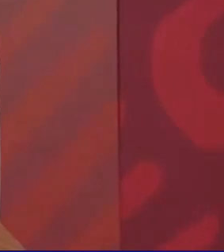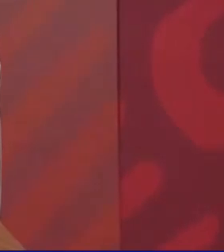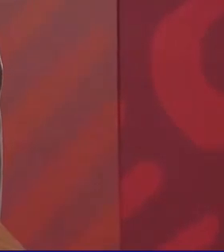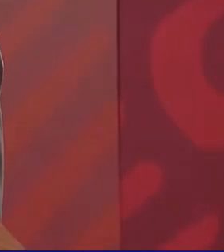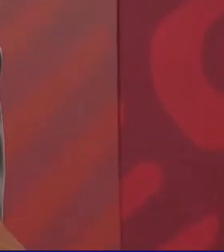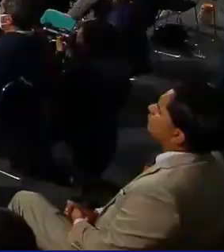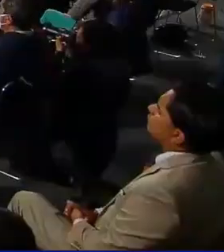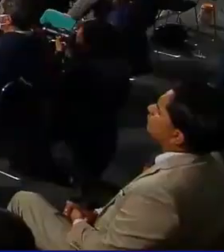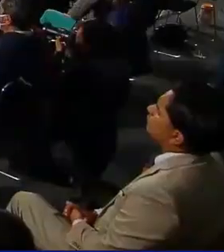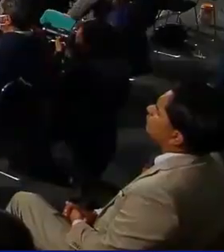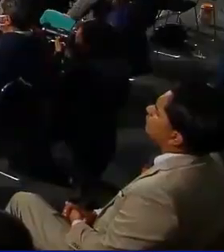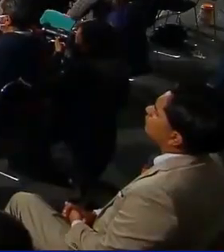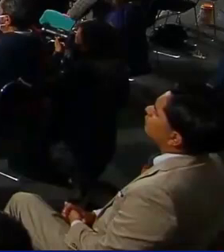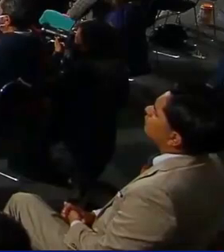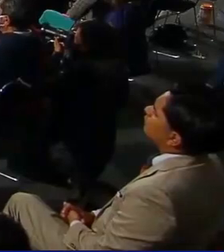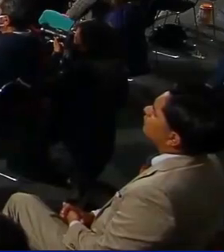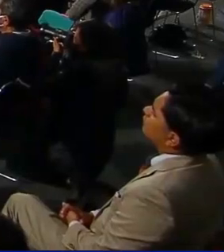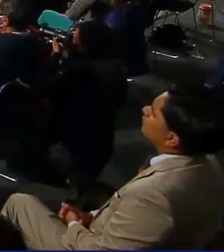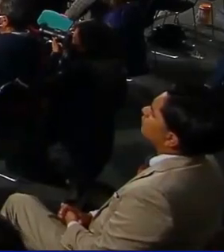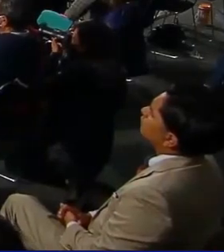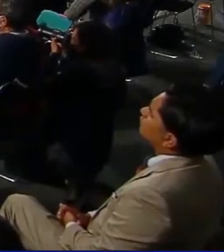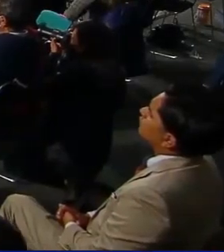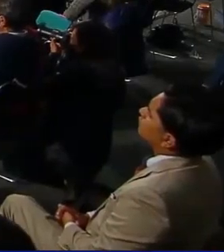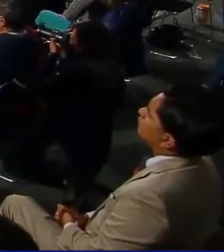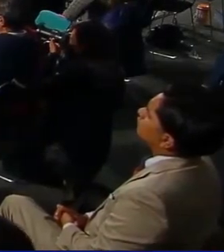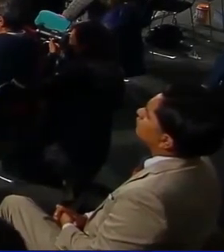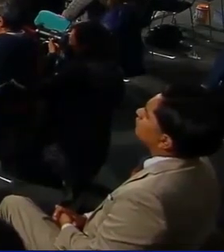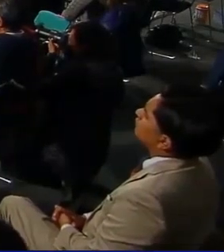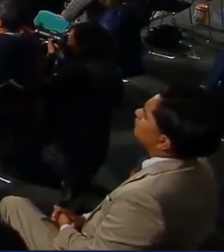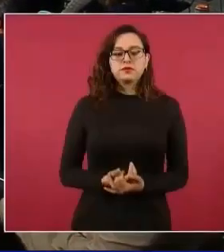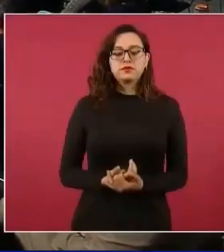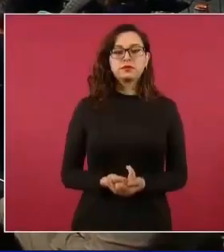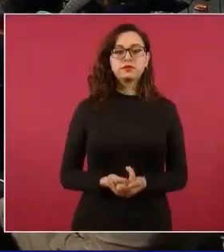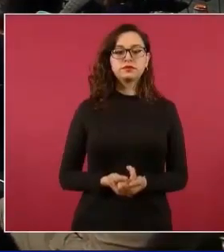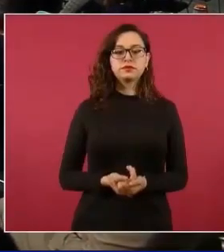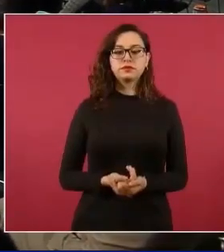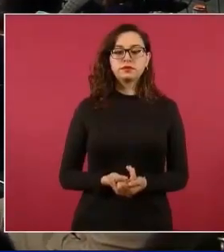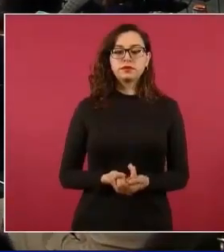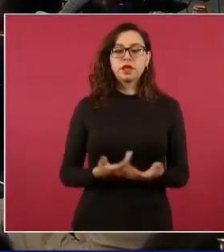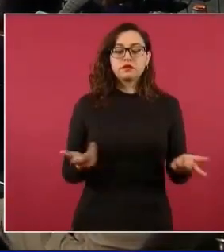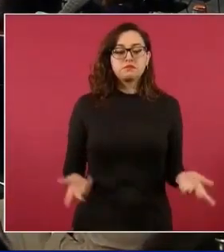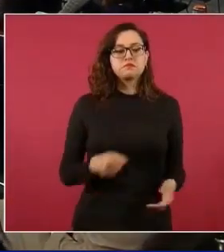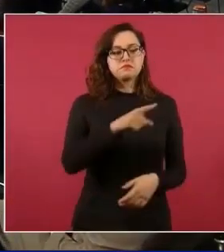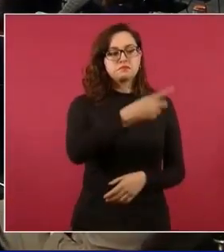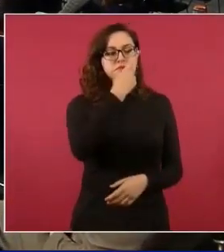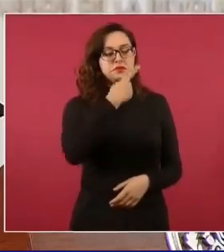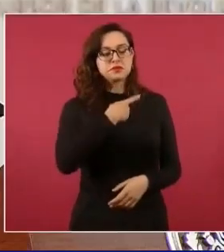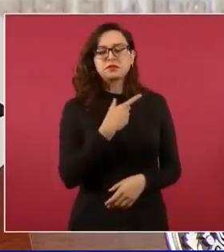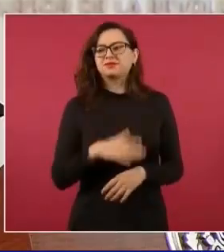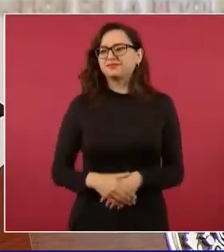¿sabes?, esto te va a seguir pasando, esto es parte